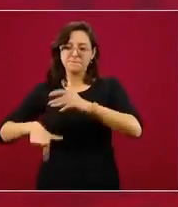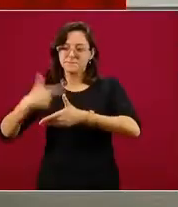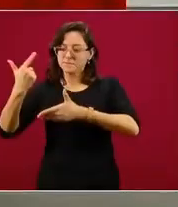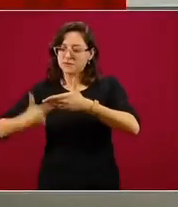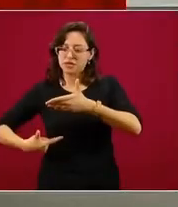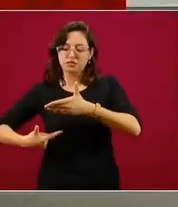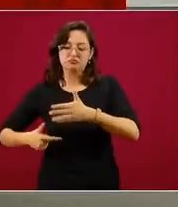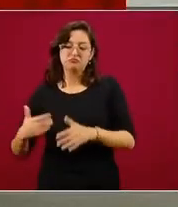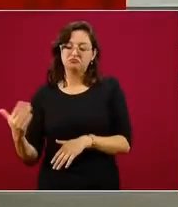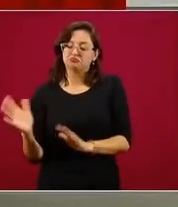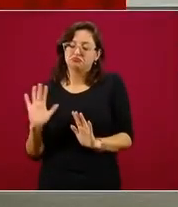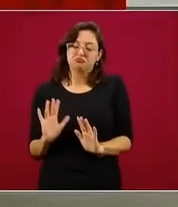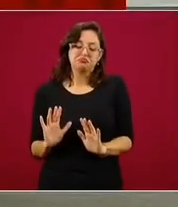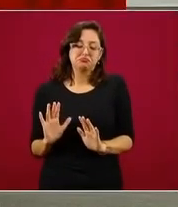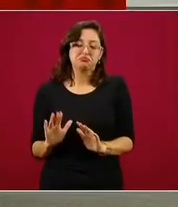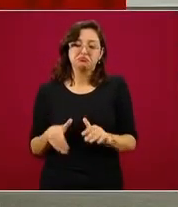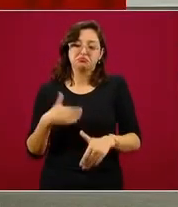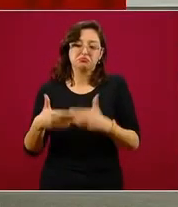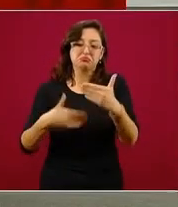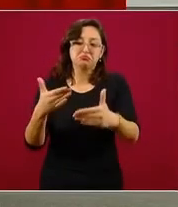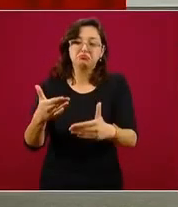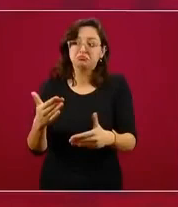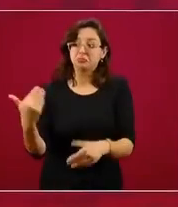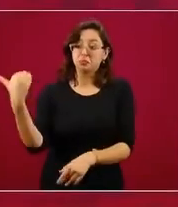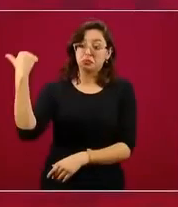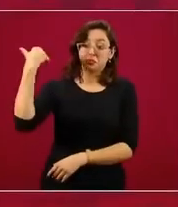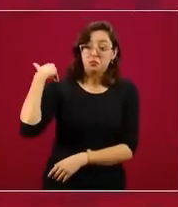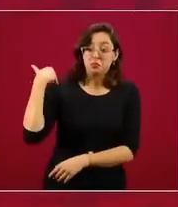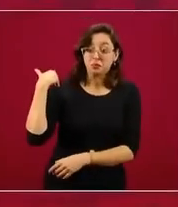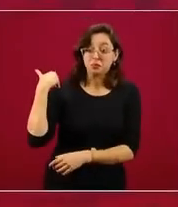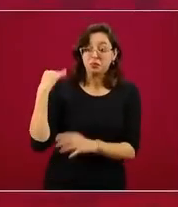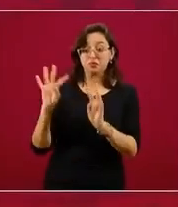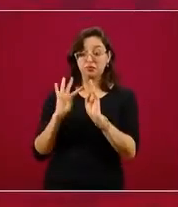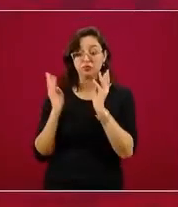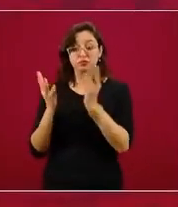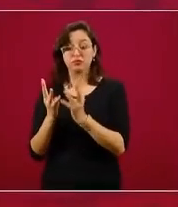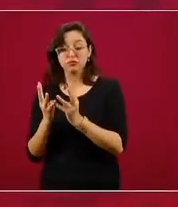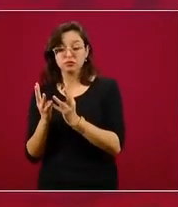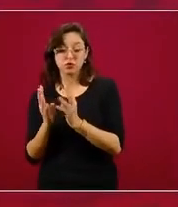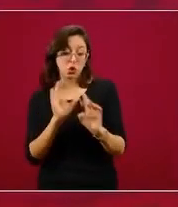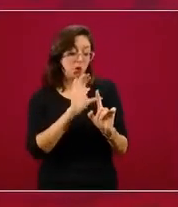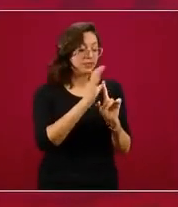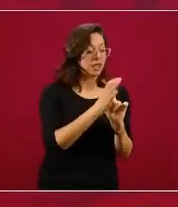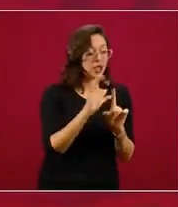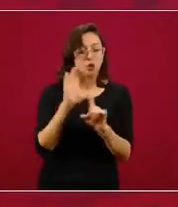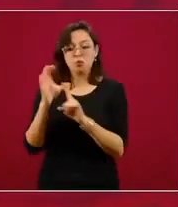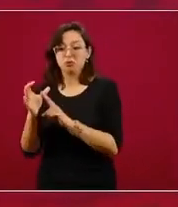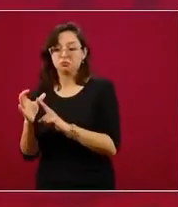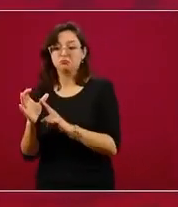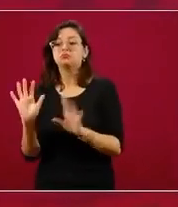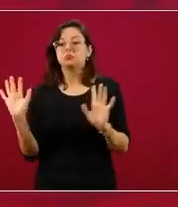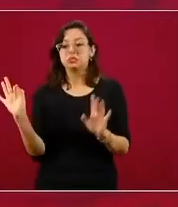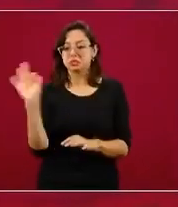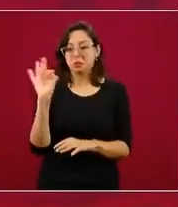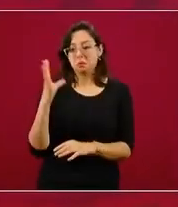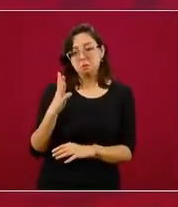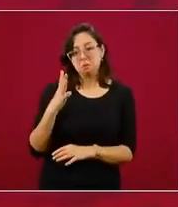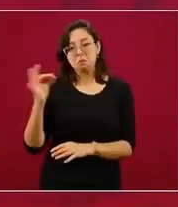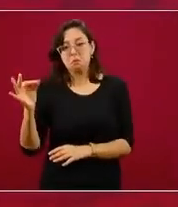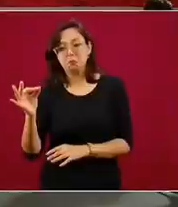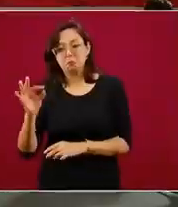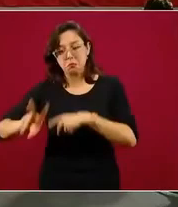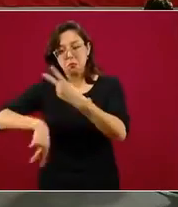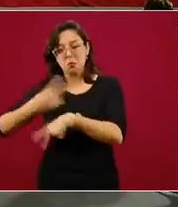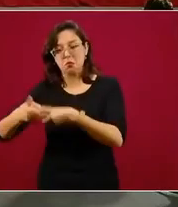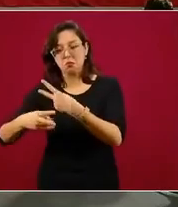expertas y expertos y en su momento cuando haya sesiones de cualquiera de los dos comités, puedo ser elegible para participar en estas